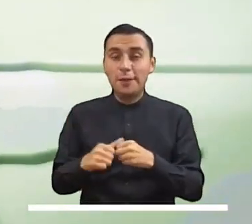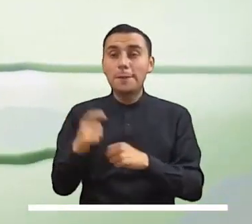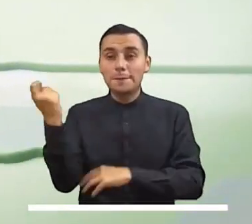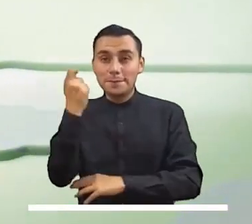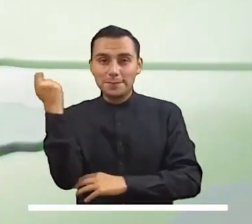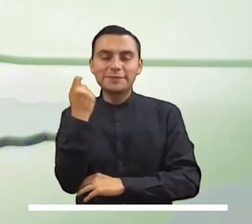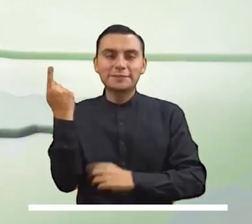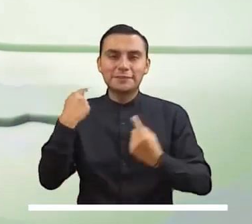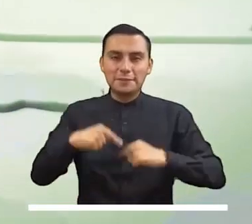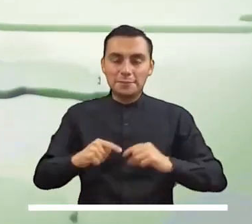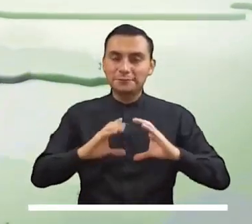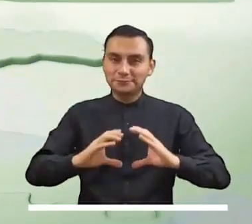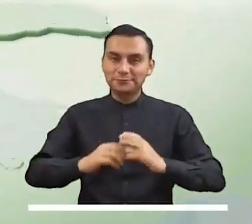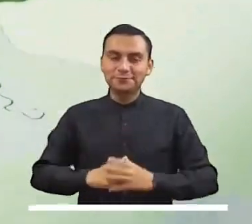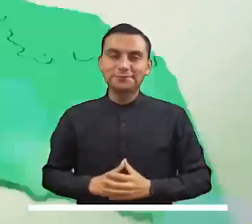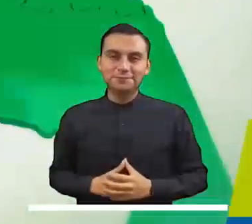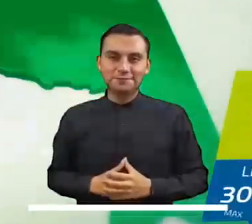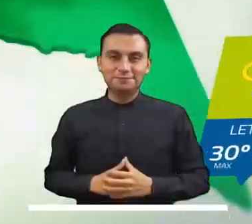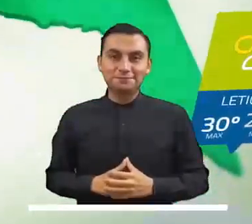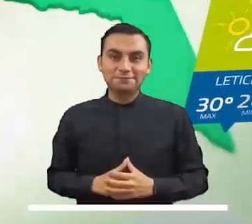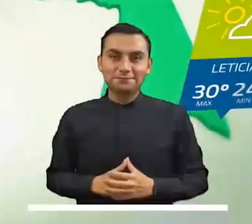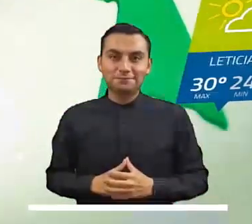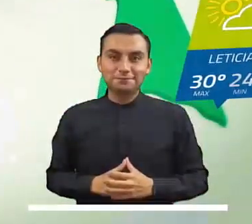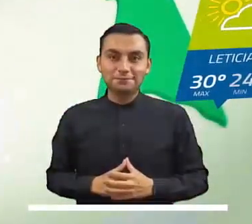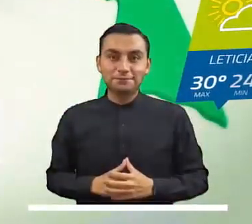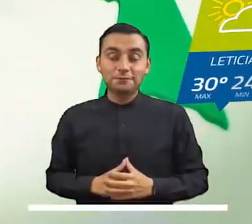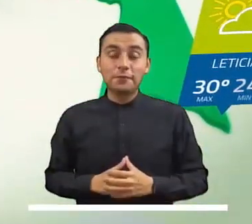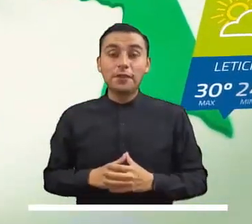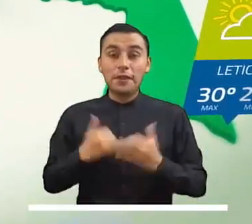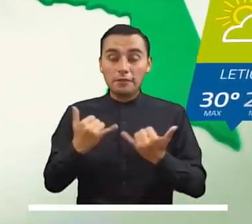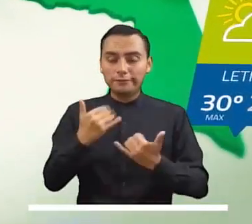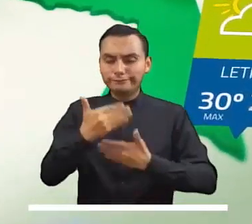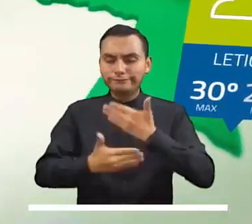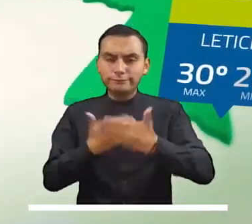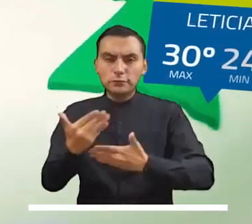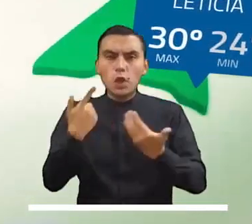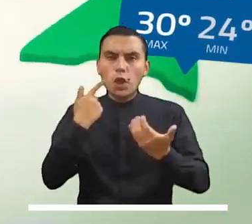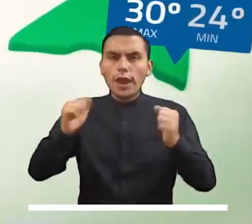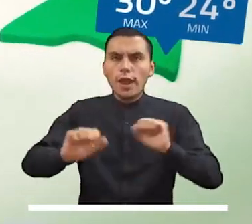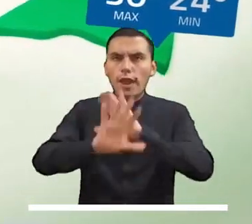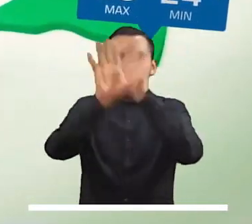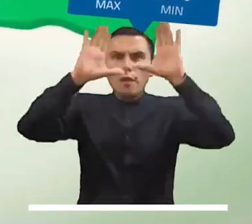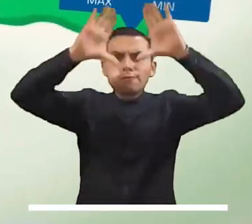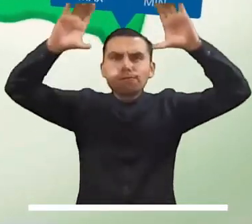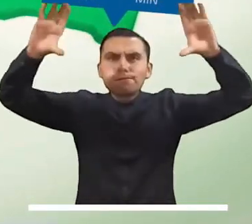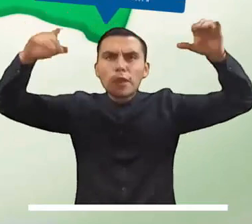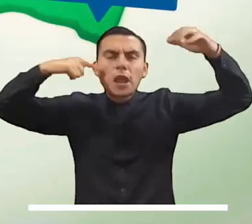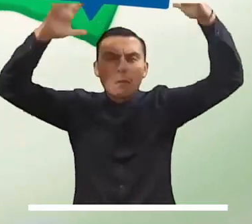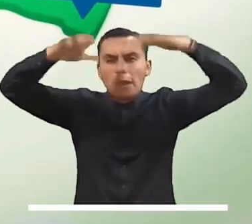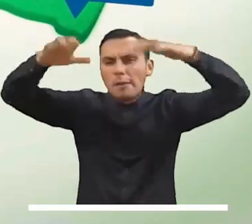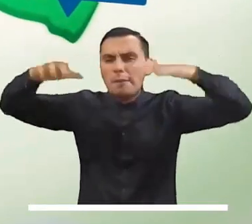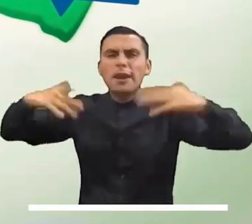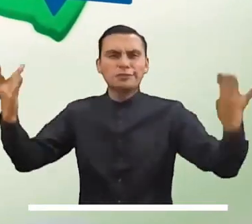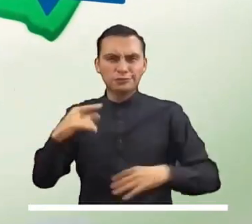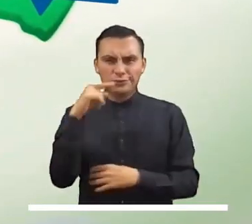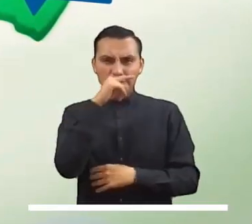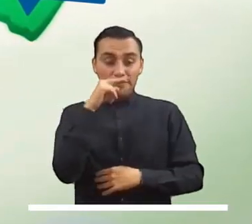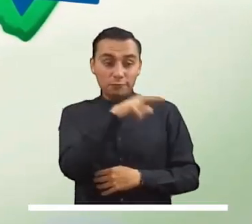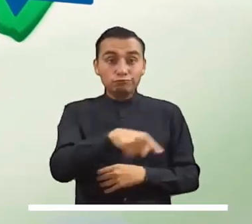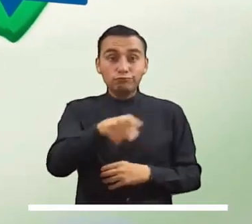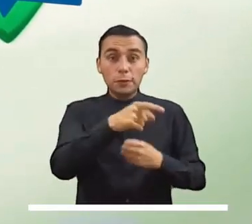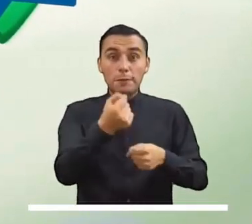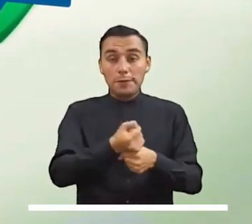Meta y Casanare. Por otro lado, las precipitaciones más significativas de la mañana en la Amazonía se esperan en